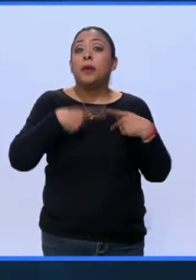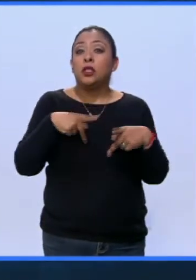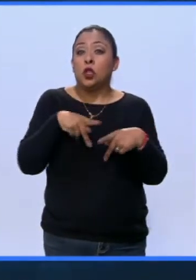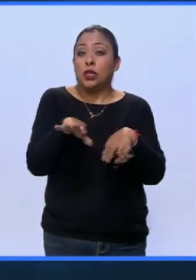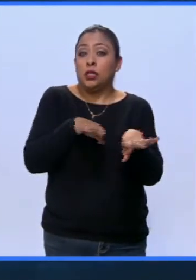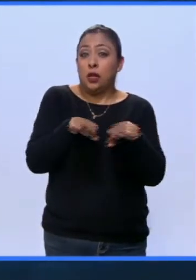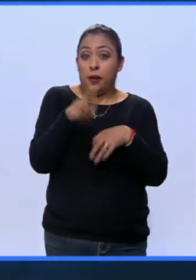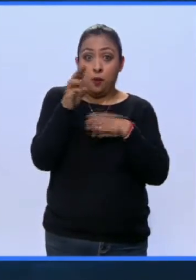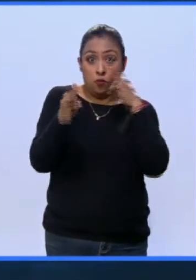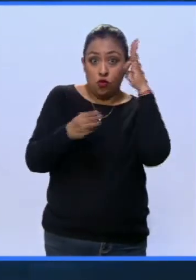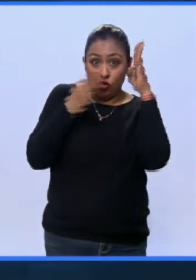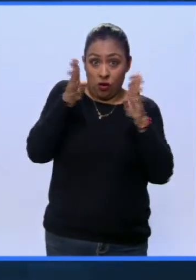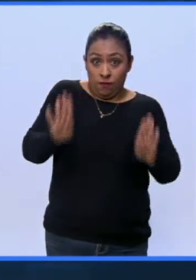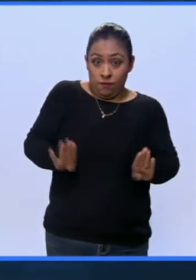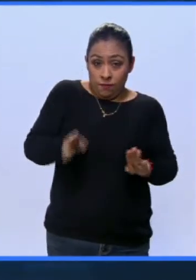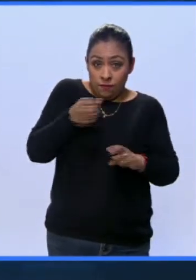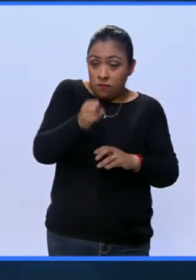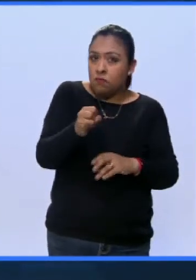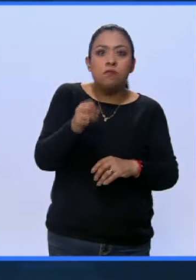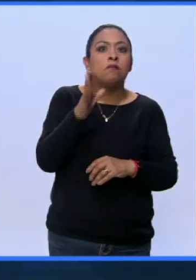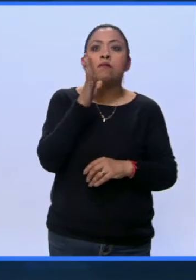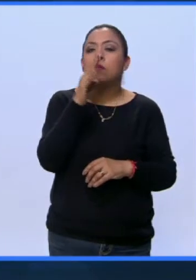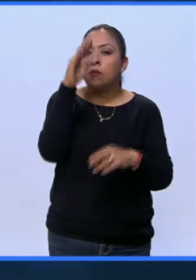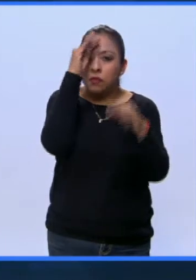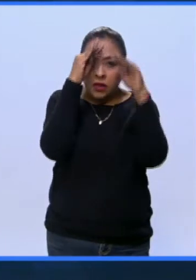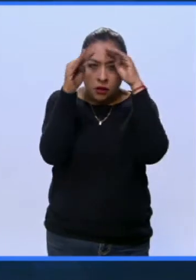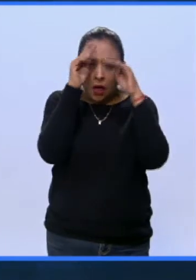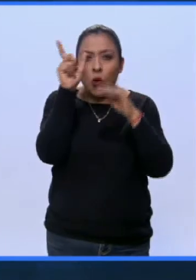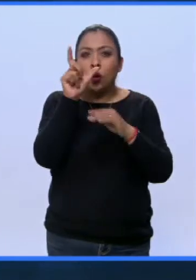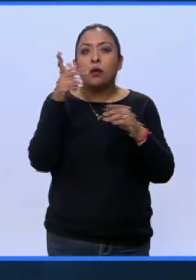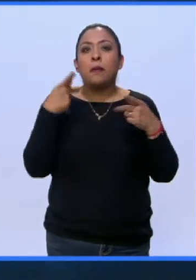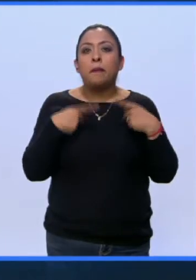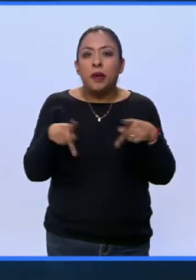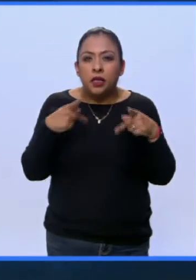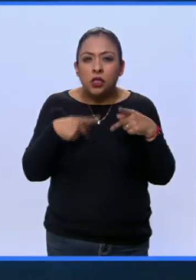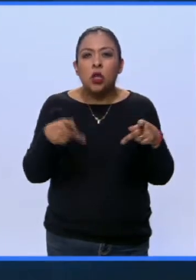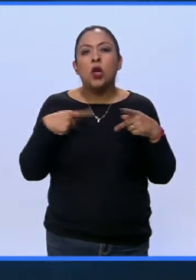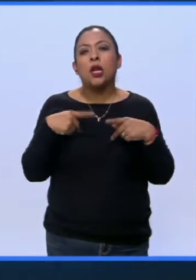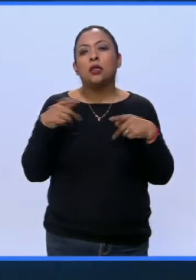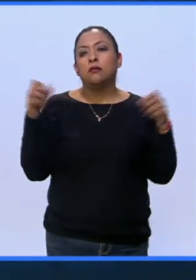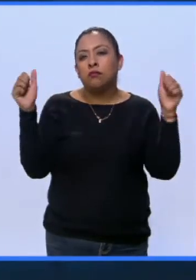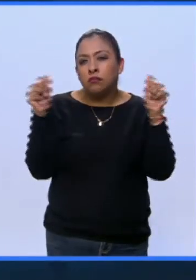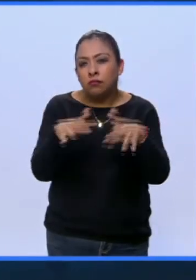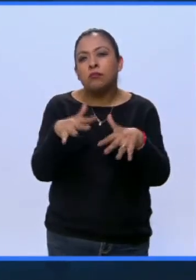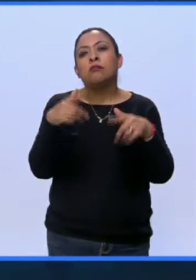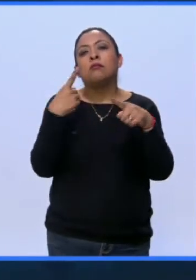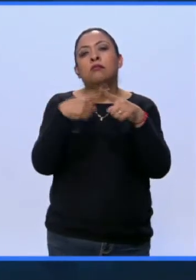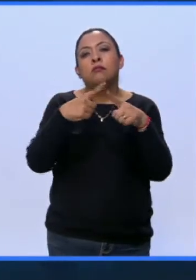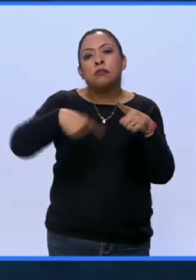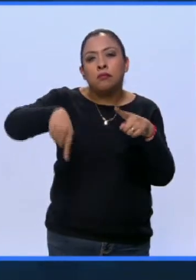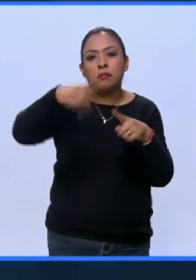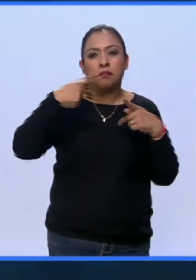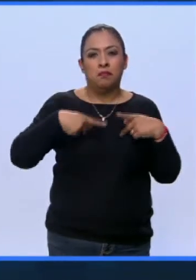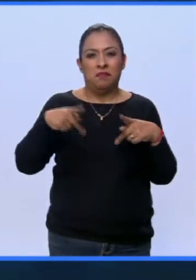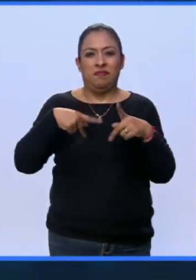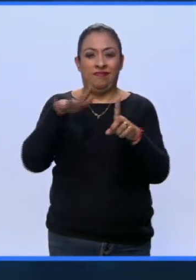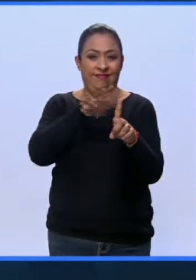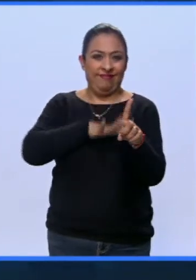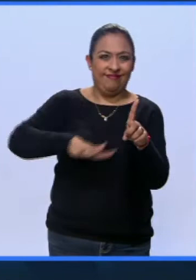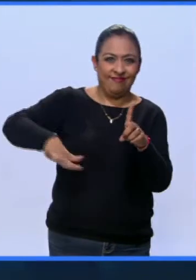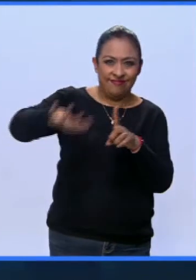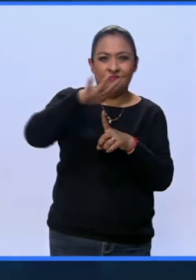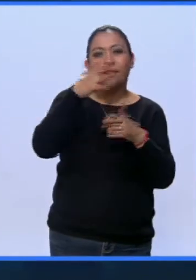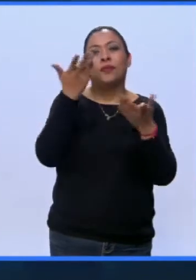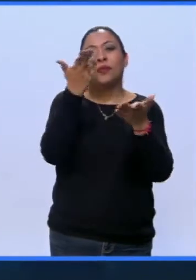de este tipo es impensable sin la concurrencia de la gente que está alrededor de